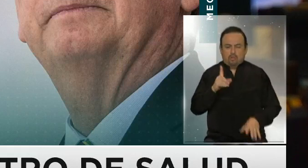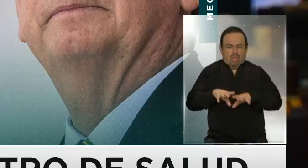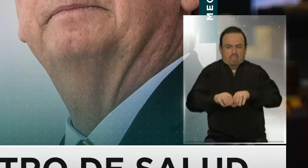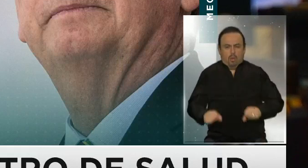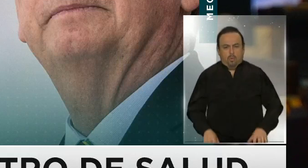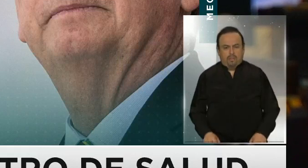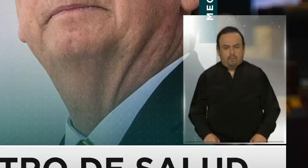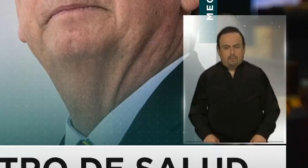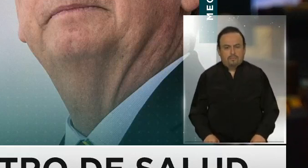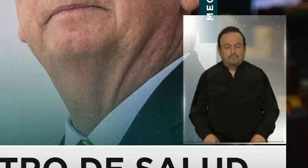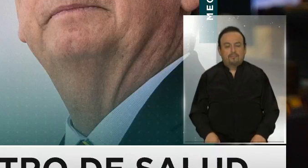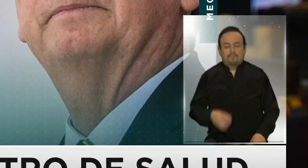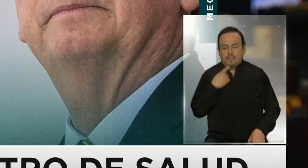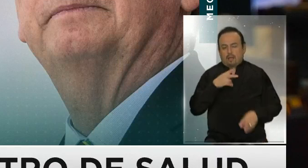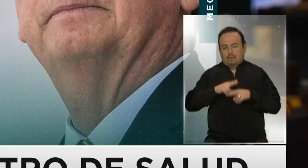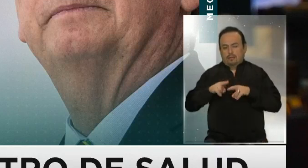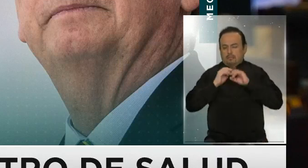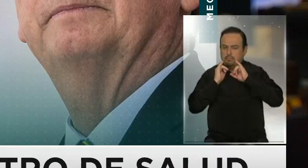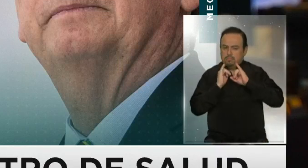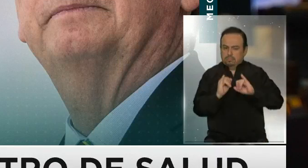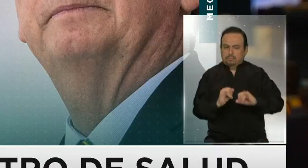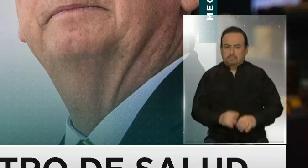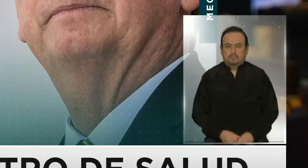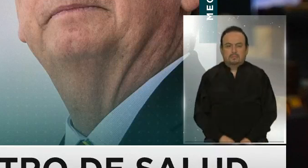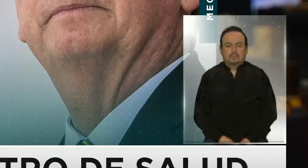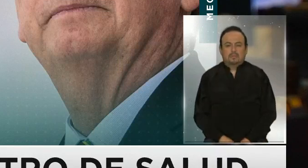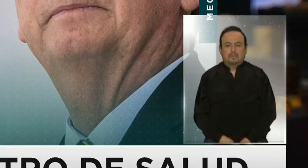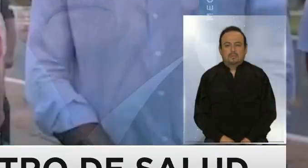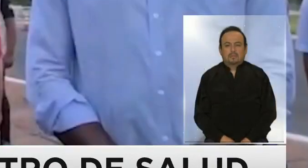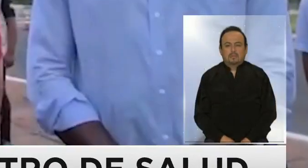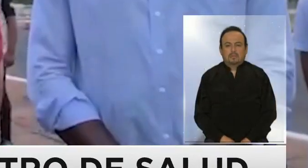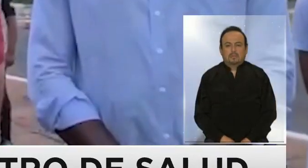acuerdo. Alonso Lizama y Cindy Evia con esta polémica.